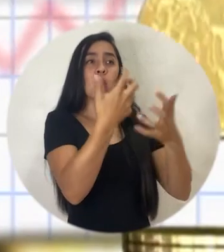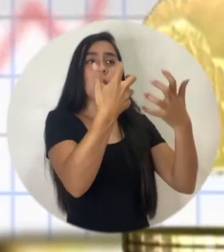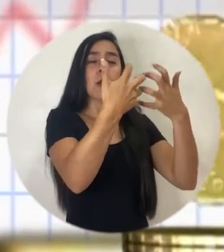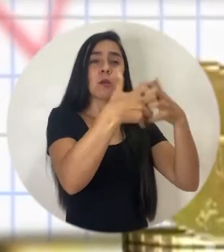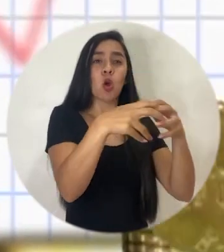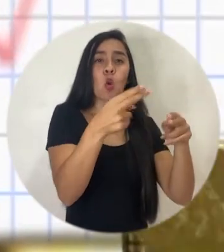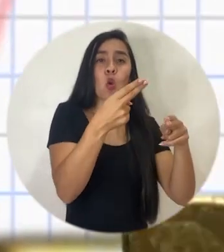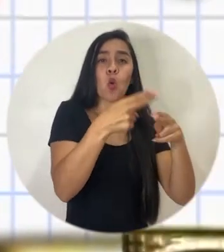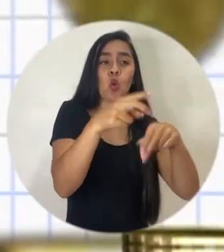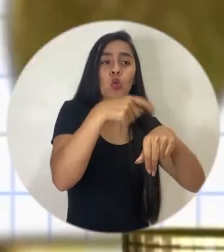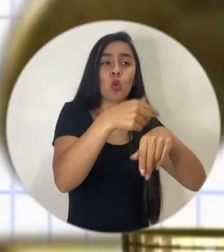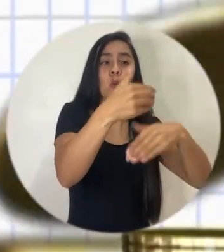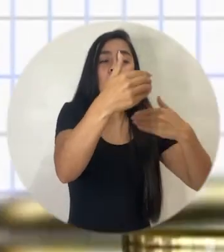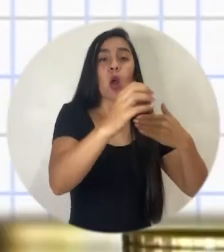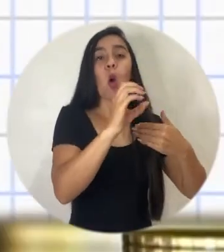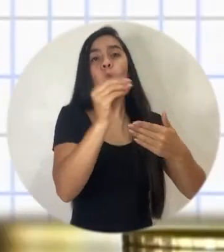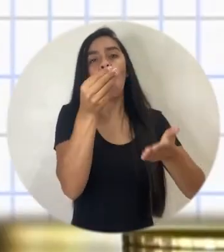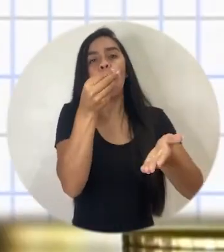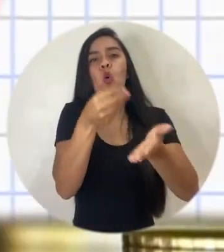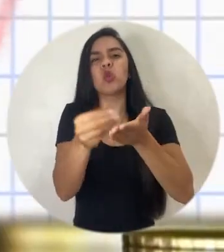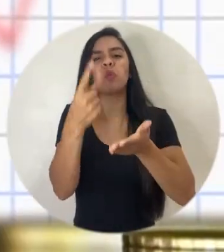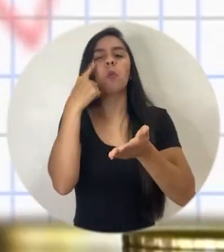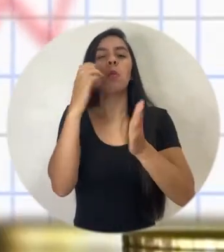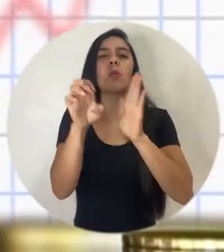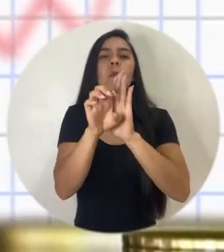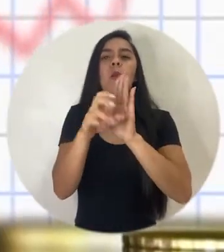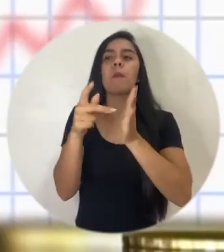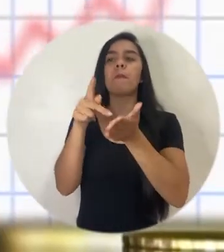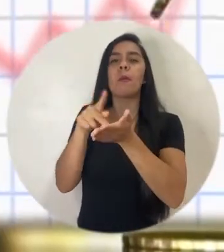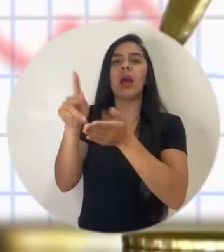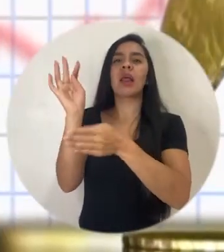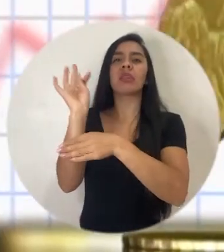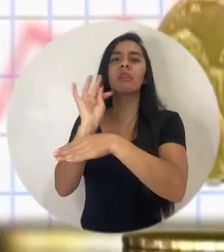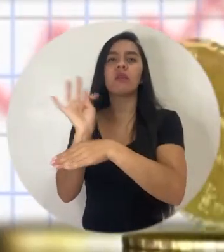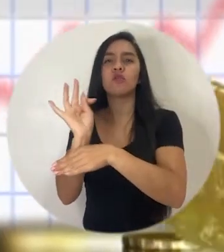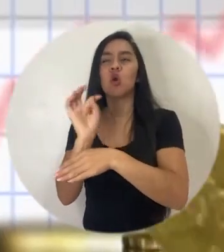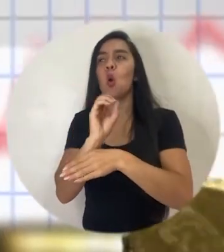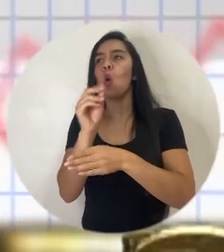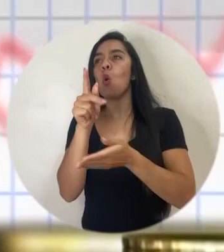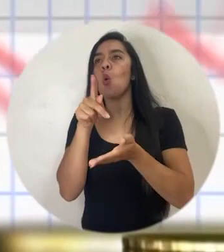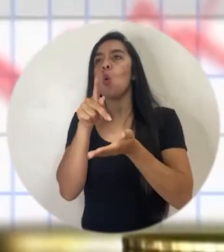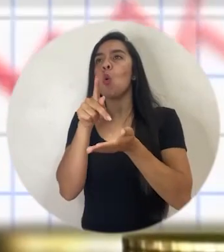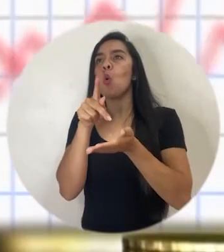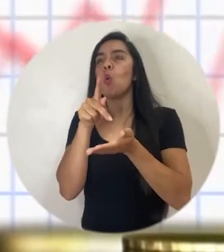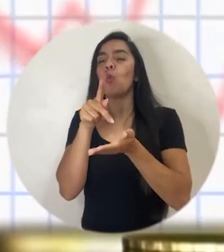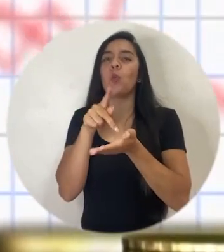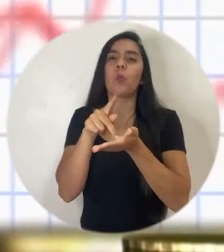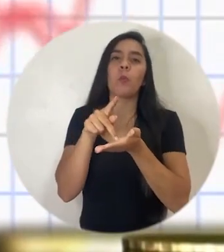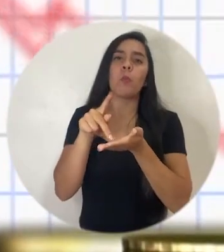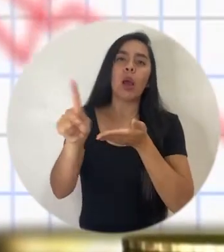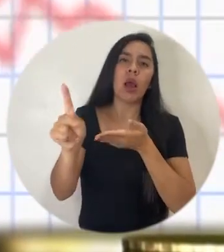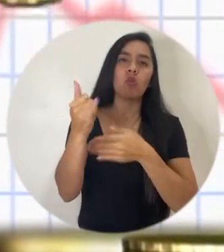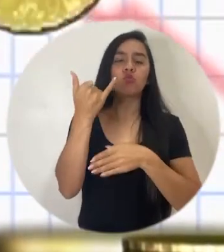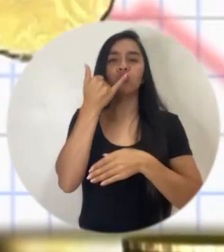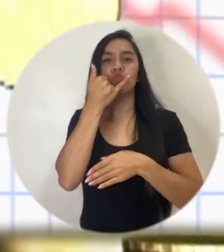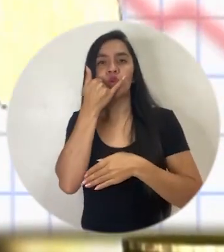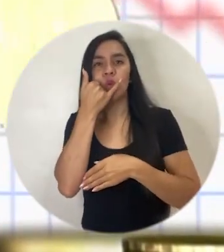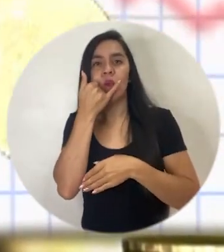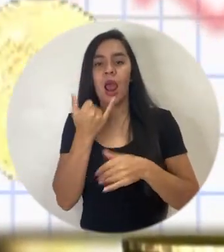empresariales de corto plazo o de consumo para pagar un televisor o pagar un